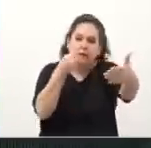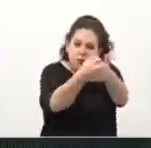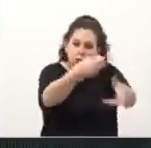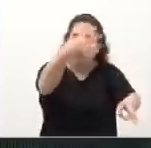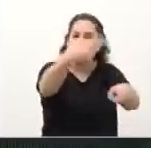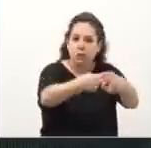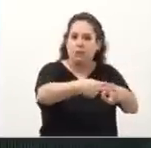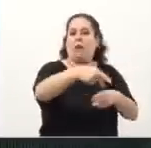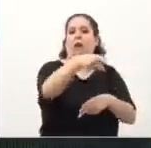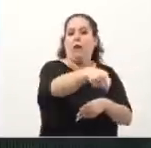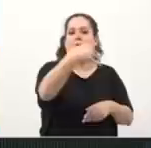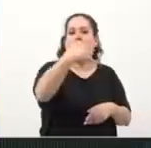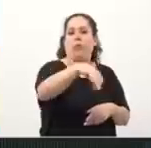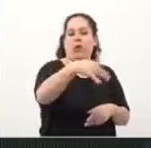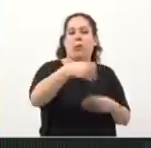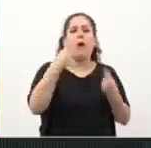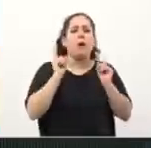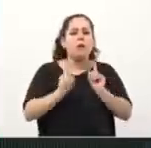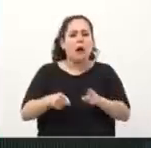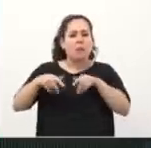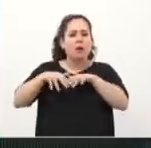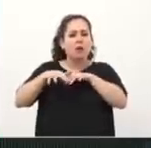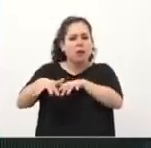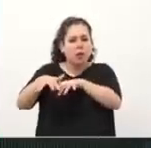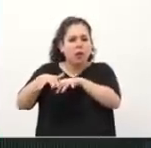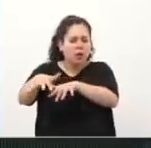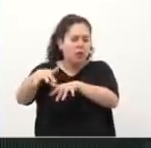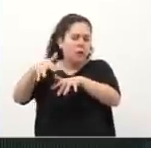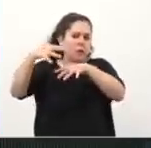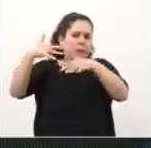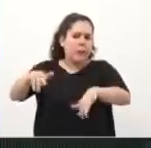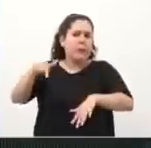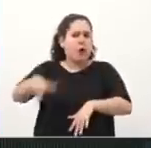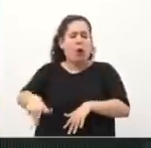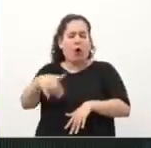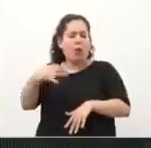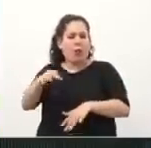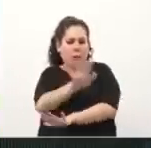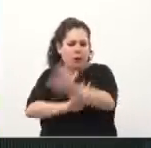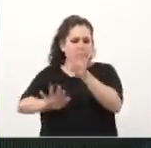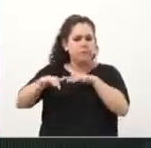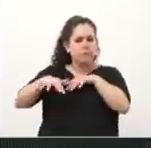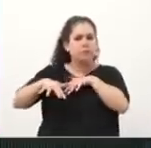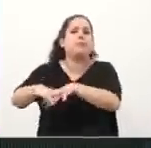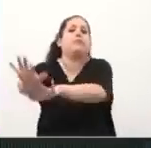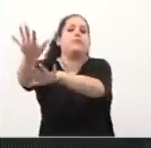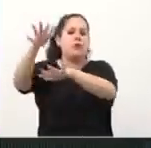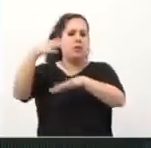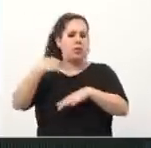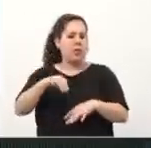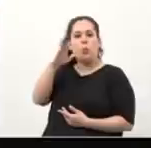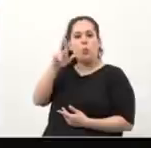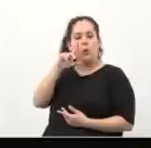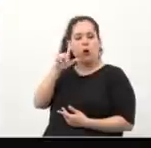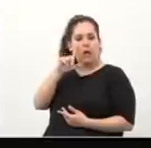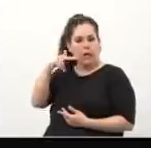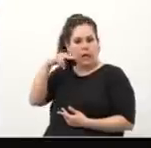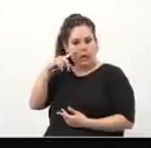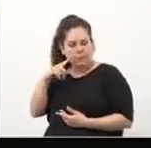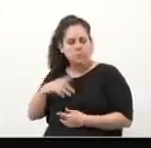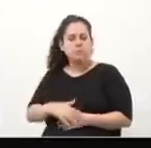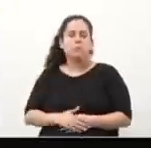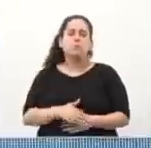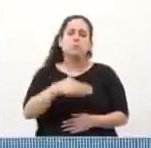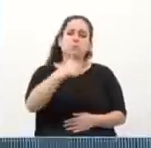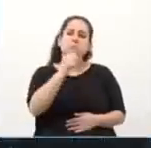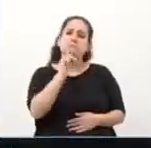con el flujo de tránsito como hoy no sucede. Eso tiene que ver con que la ciudad recupere su autonomía. Matías, todos